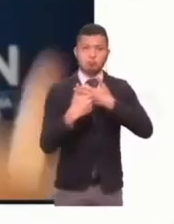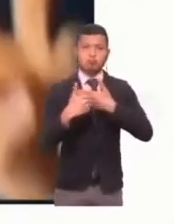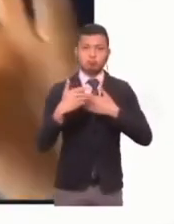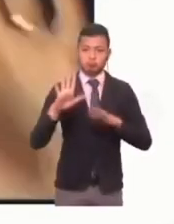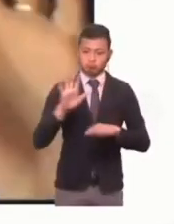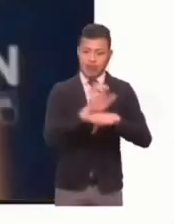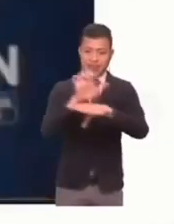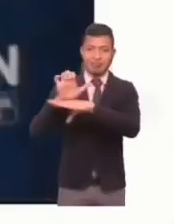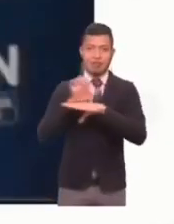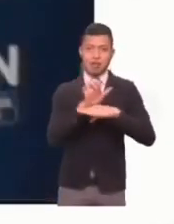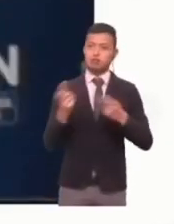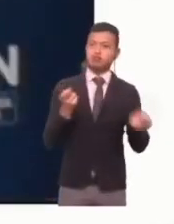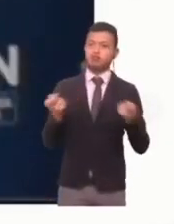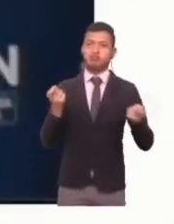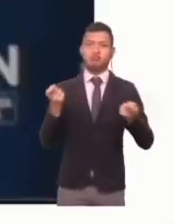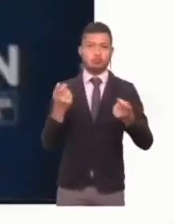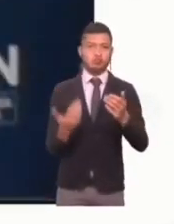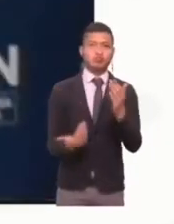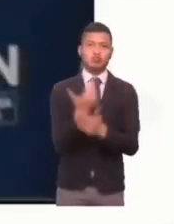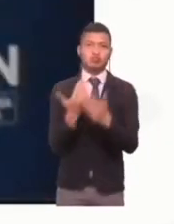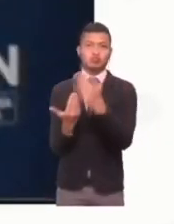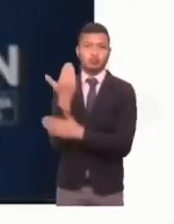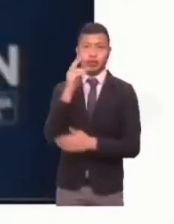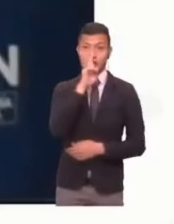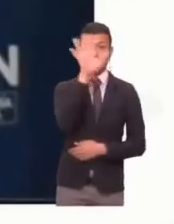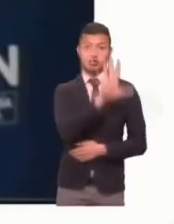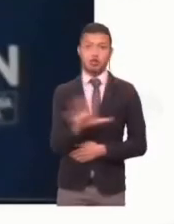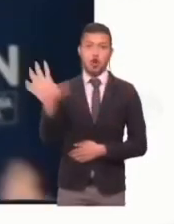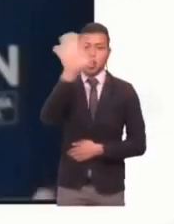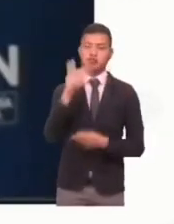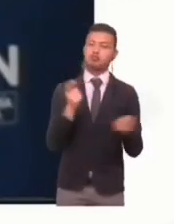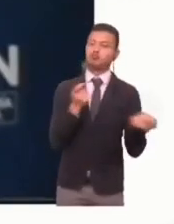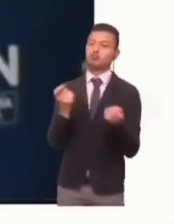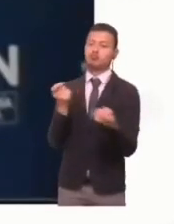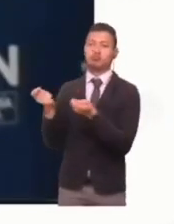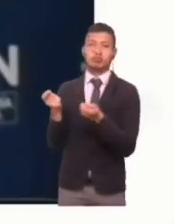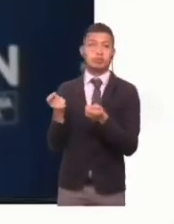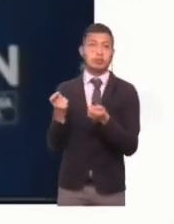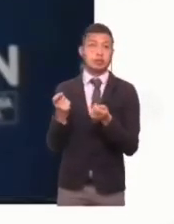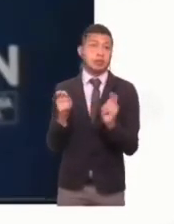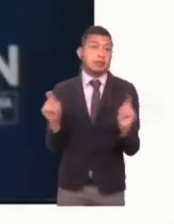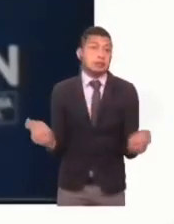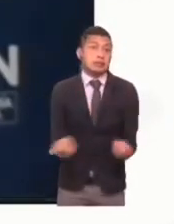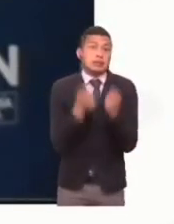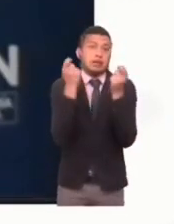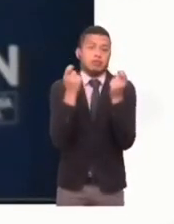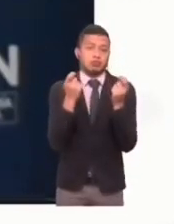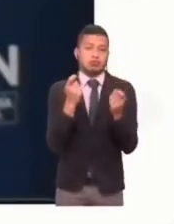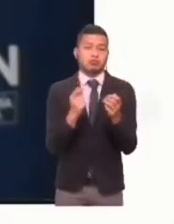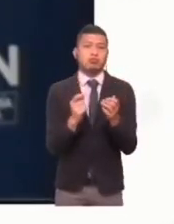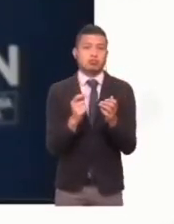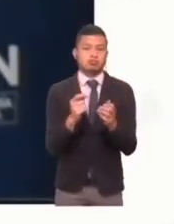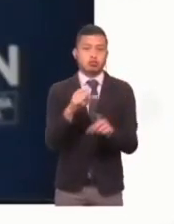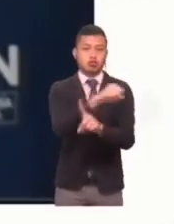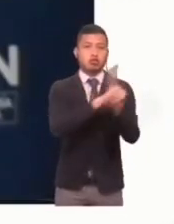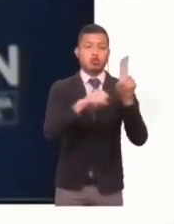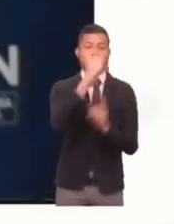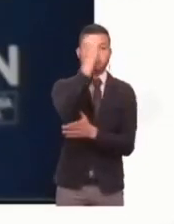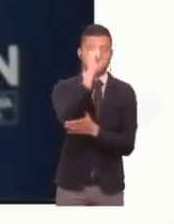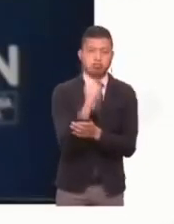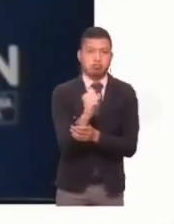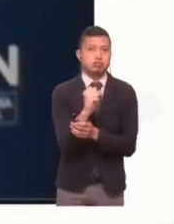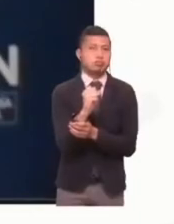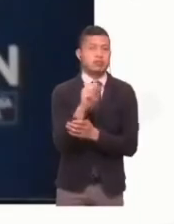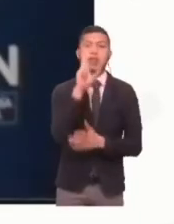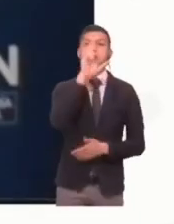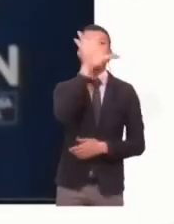digamos, jurisdicciones que aparecen en los niveles nacionales. La salvación en este momento de crisis social son las políticas